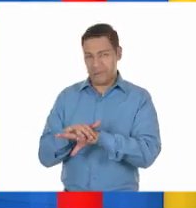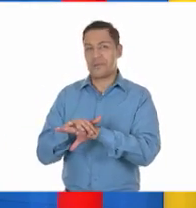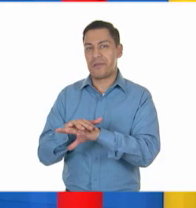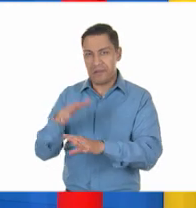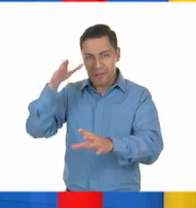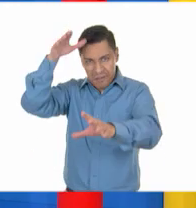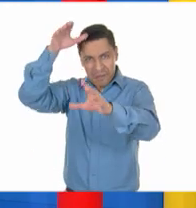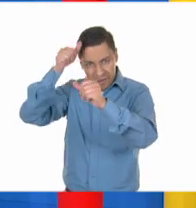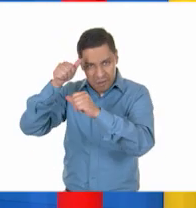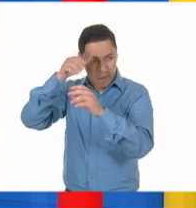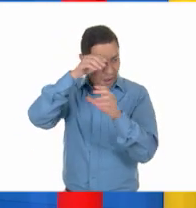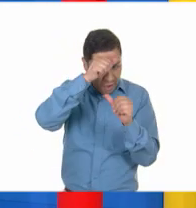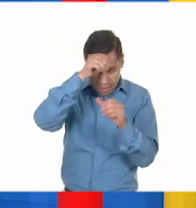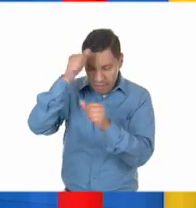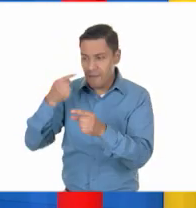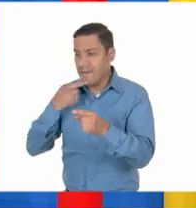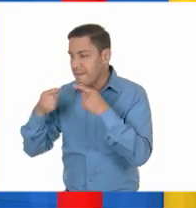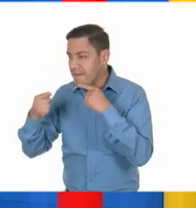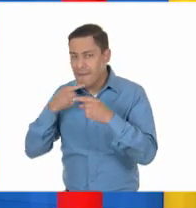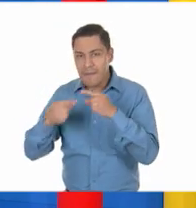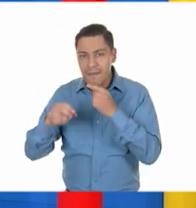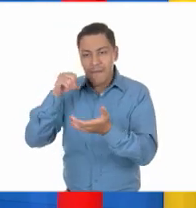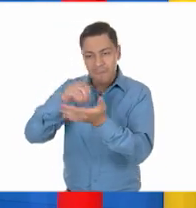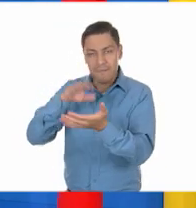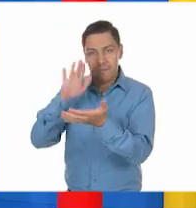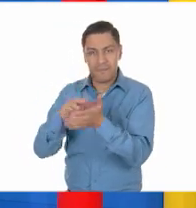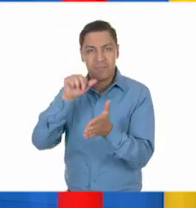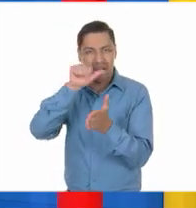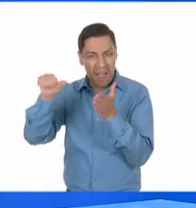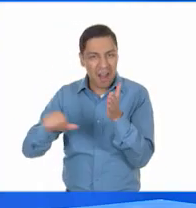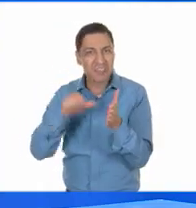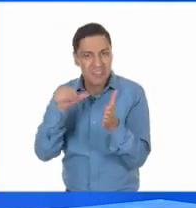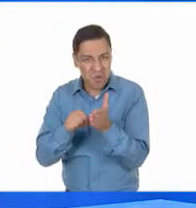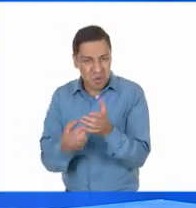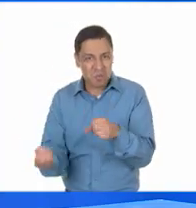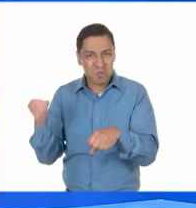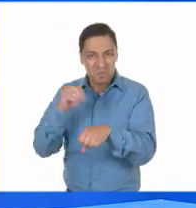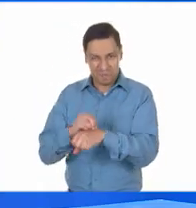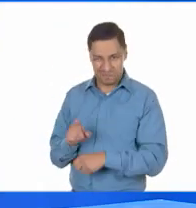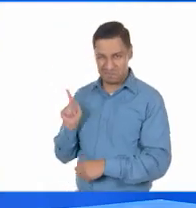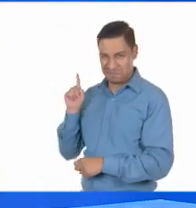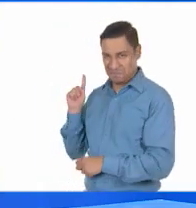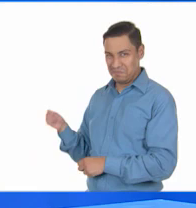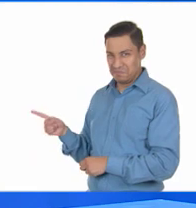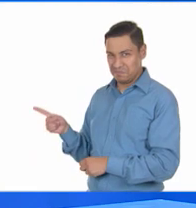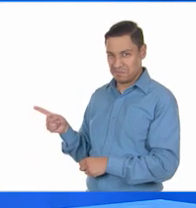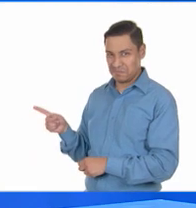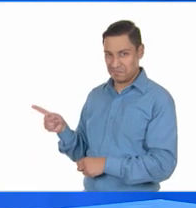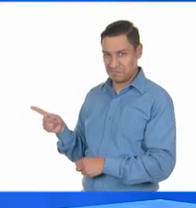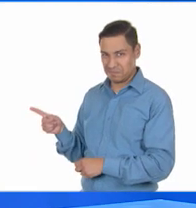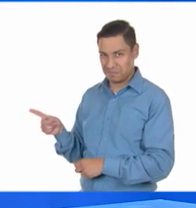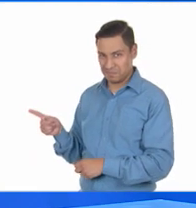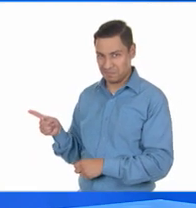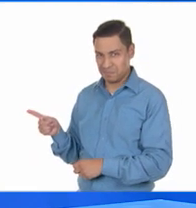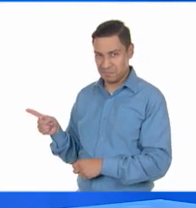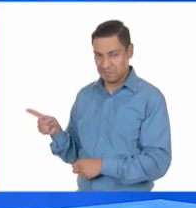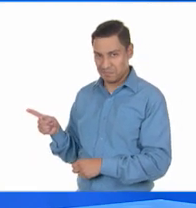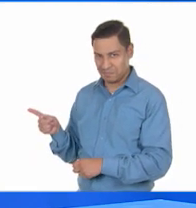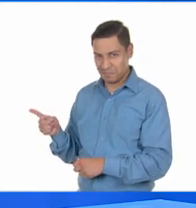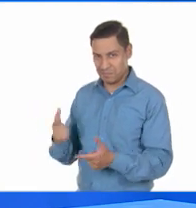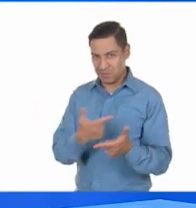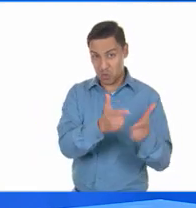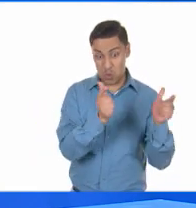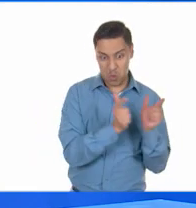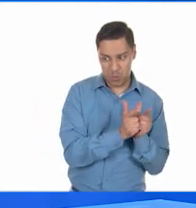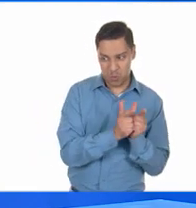bien ponerse de acuerdo en ciertos puntos importantes y controversiales. Por eso se armaron los bandos moderado y